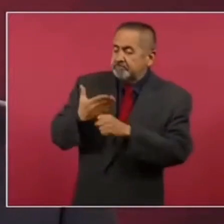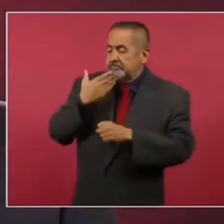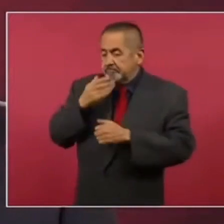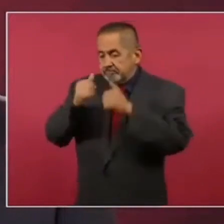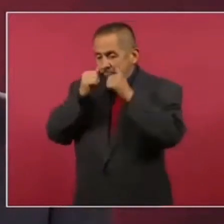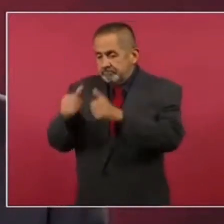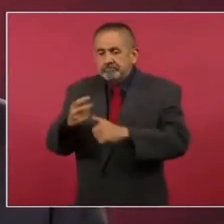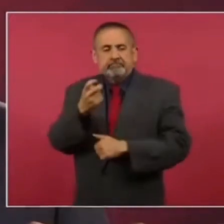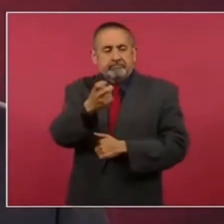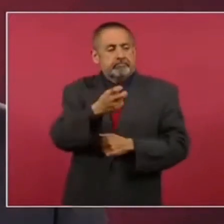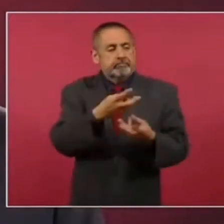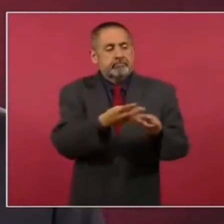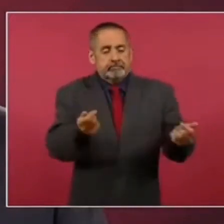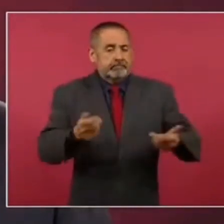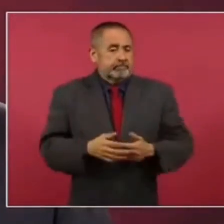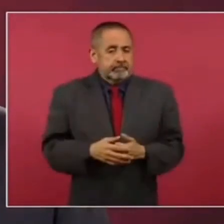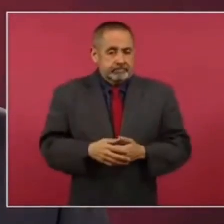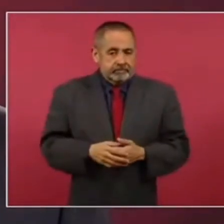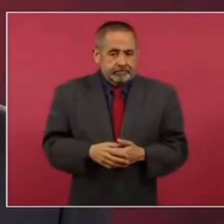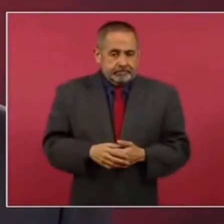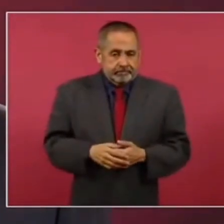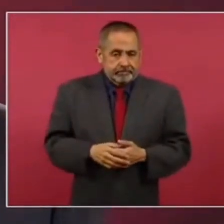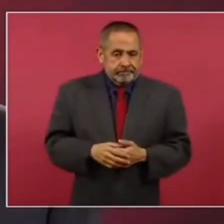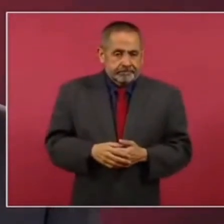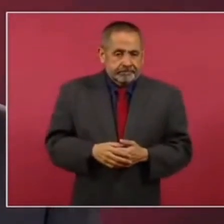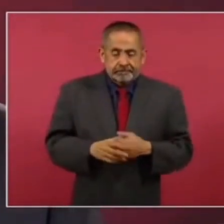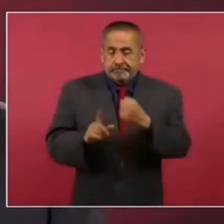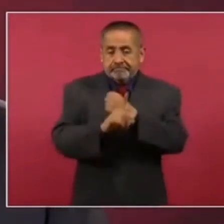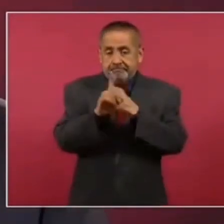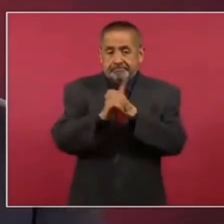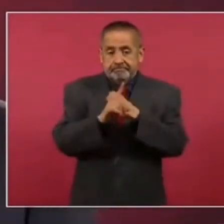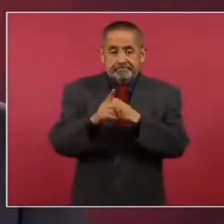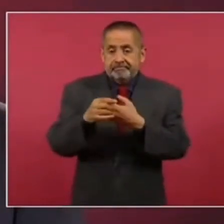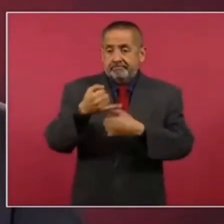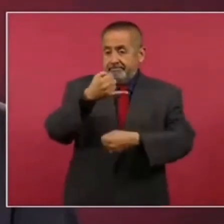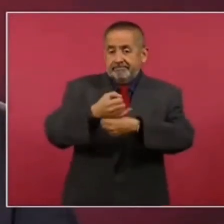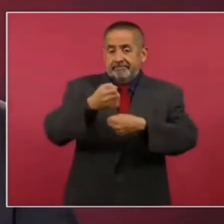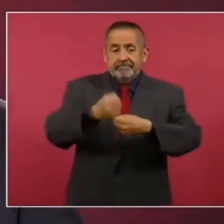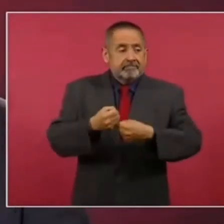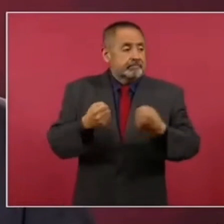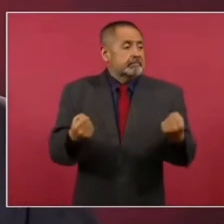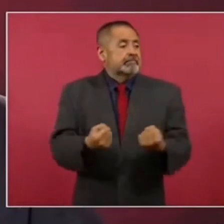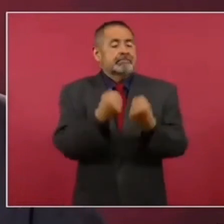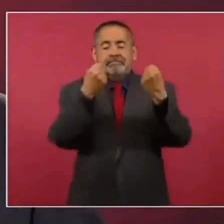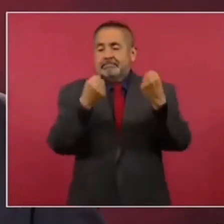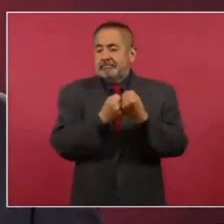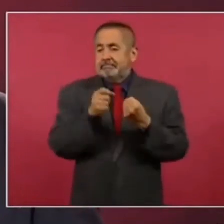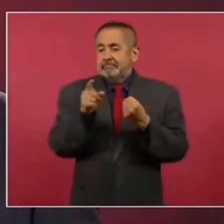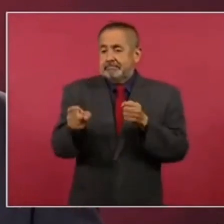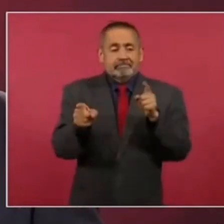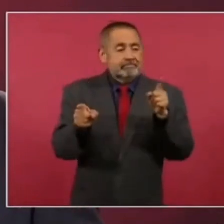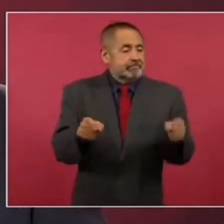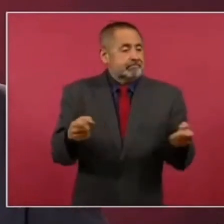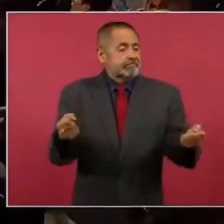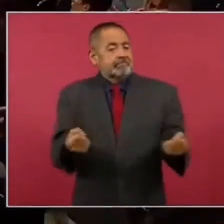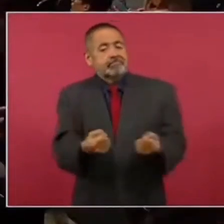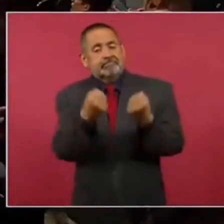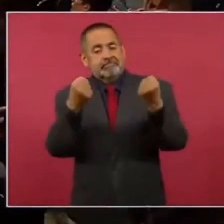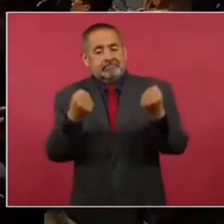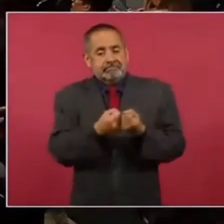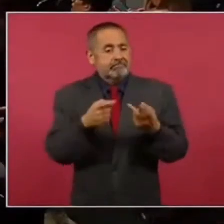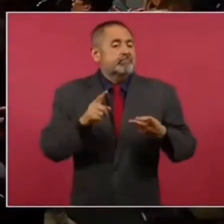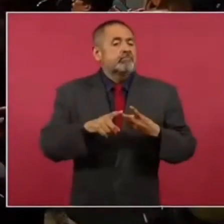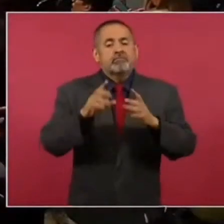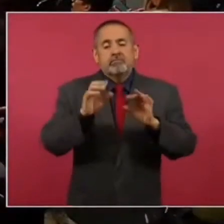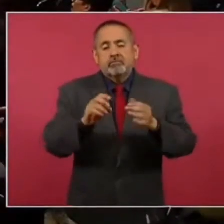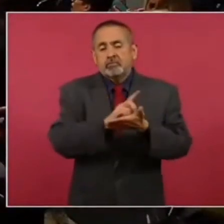No se pueden resolver los problemas de inseguridad, de violencia, de consumo